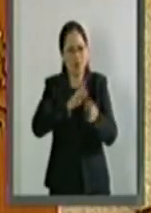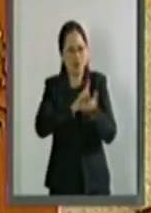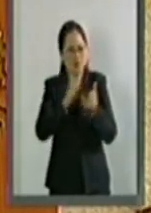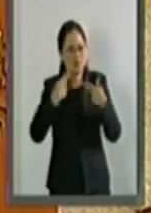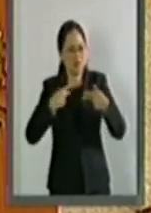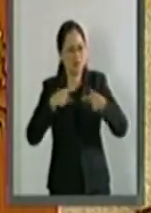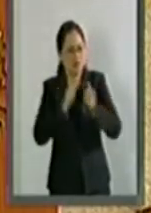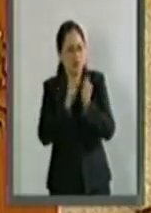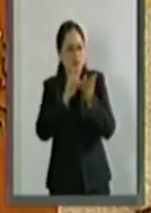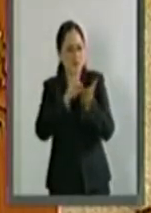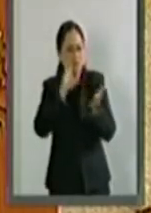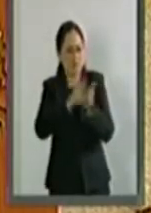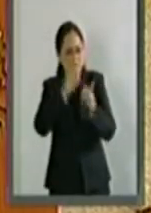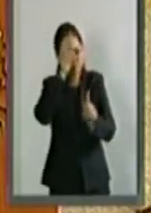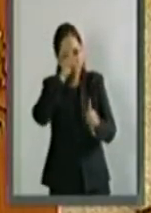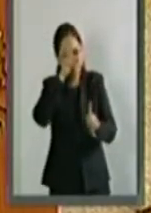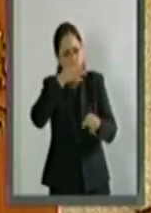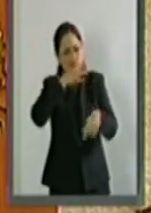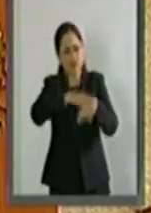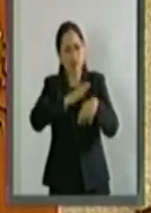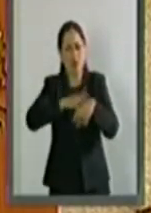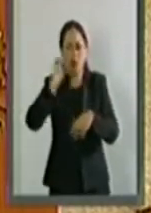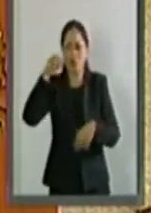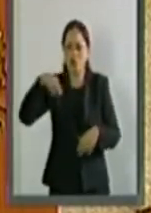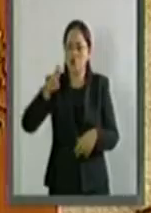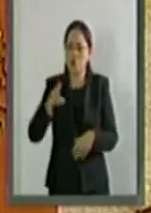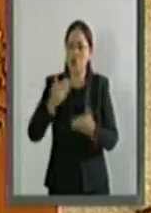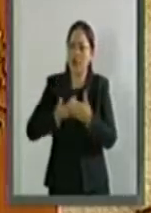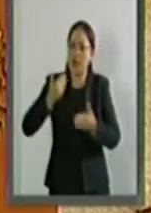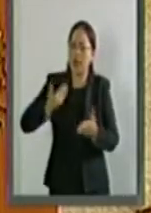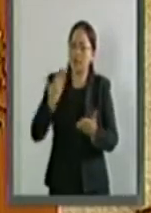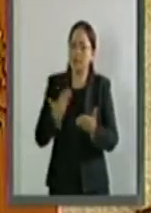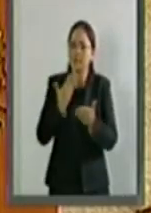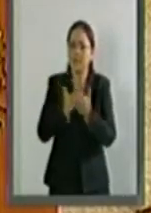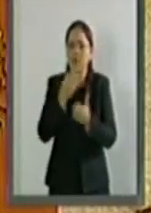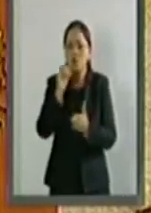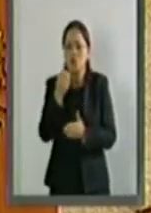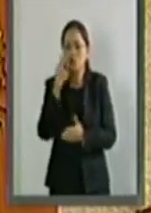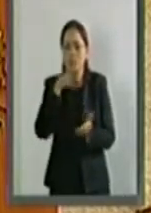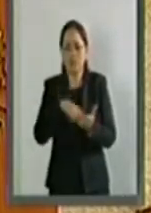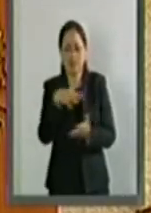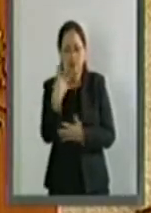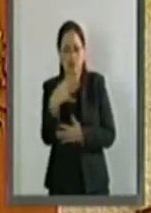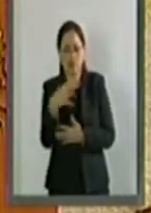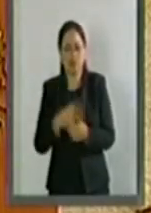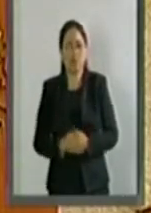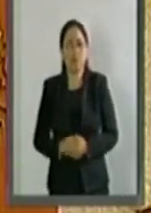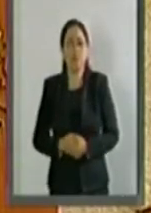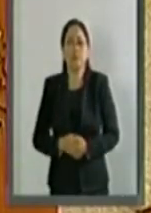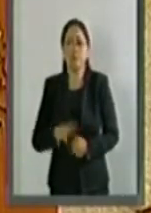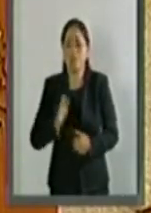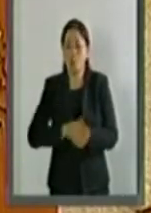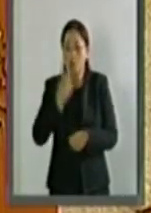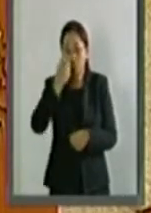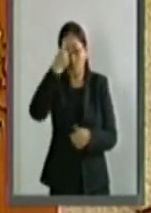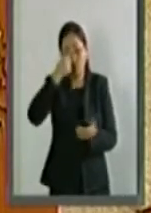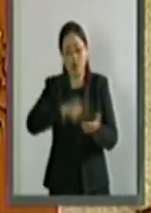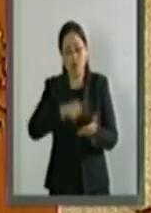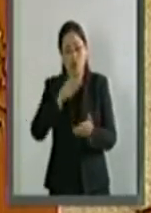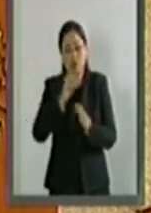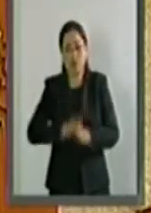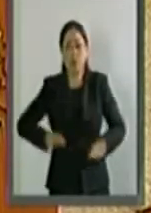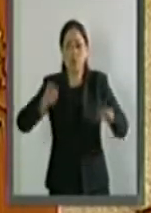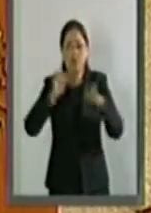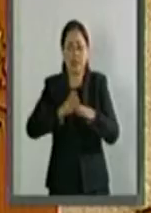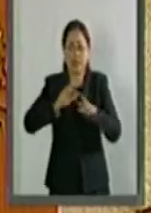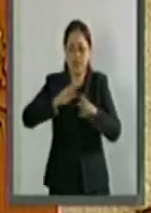Personas con Discapacidad de la ONU presentados en octubre de 2014. Por eso me parece importante reconocer a la